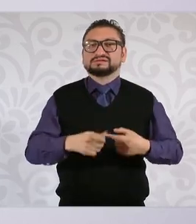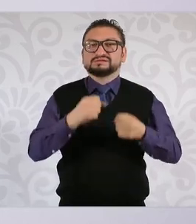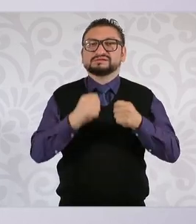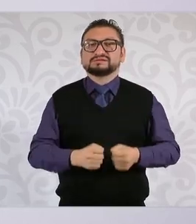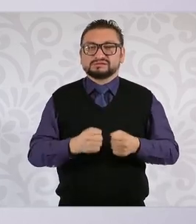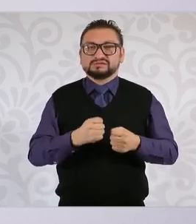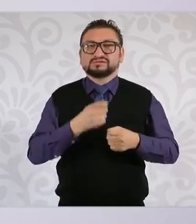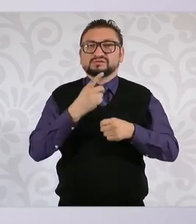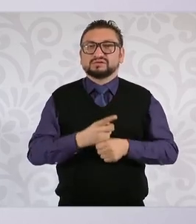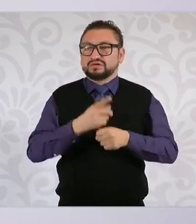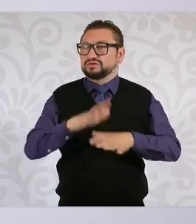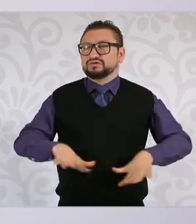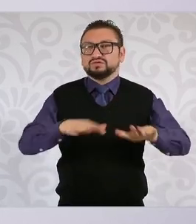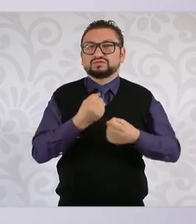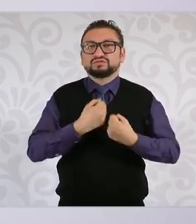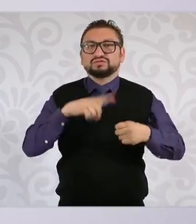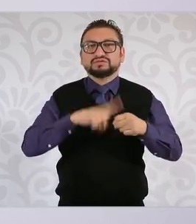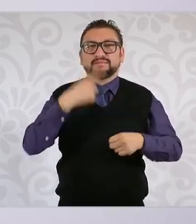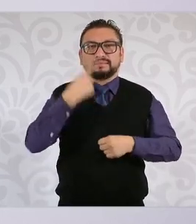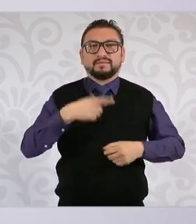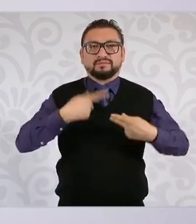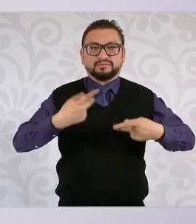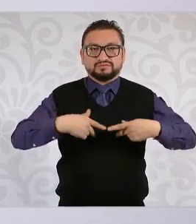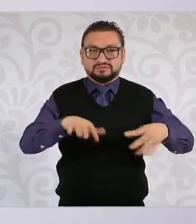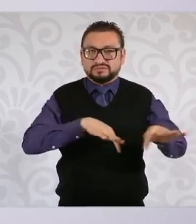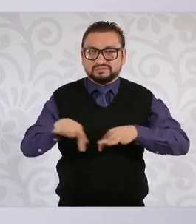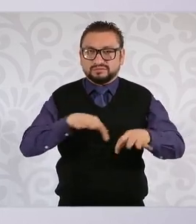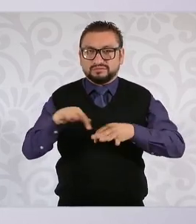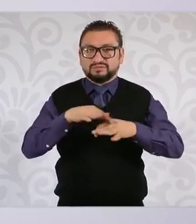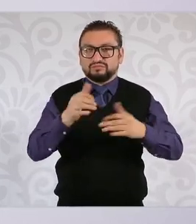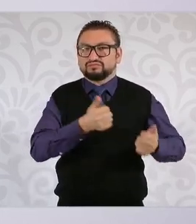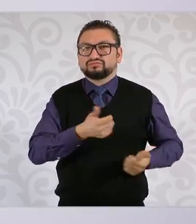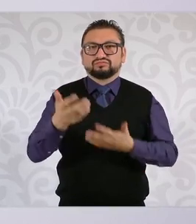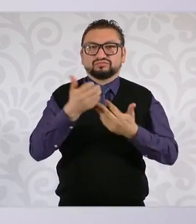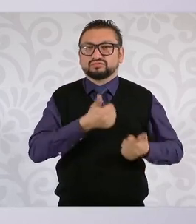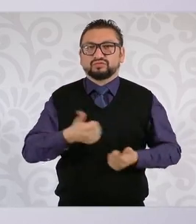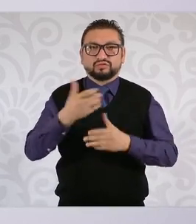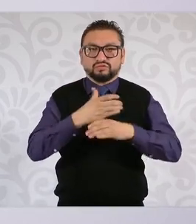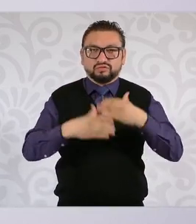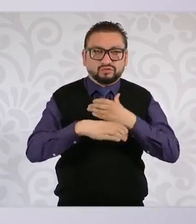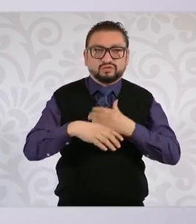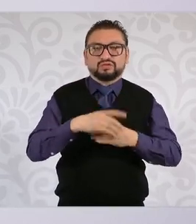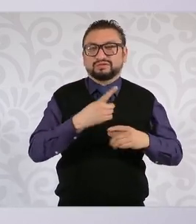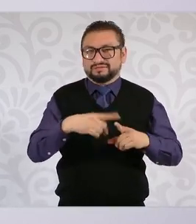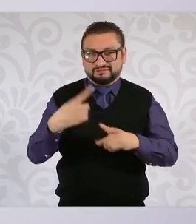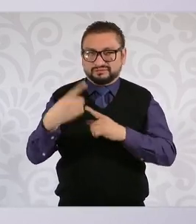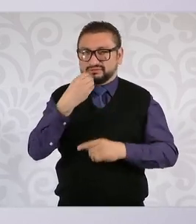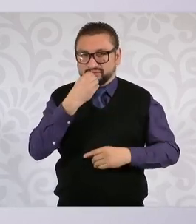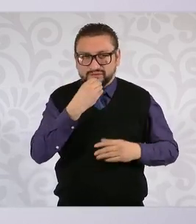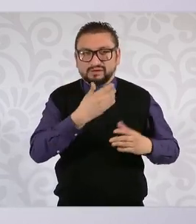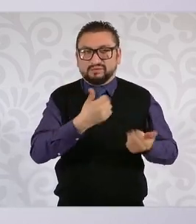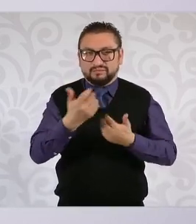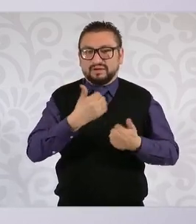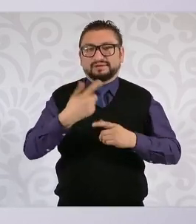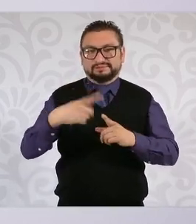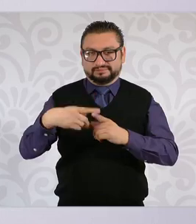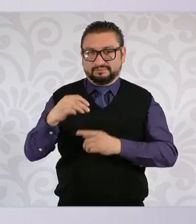para los trabajadores y trabajadoras repartidores. Entonces, Marat y después